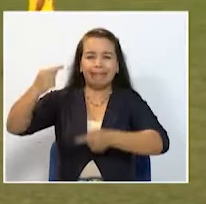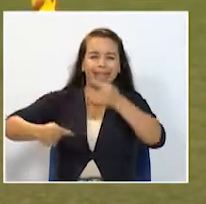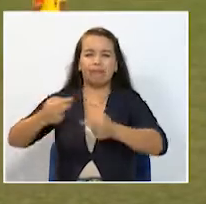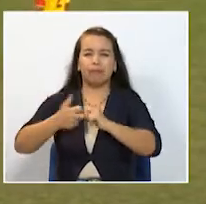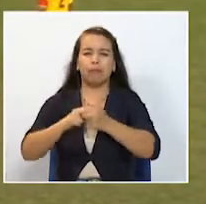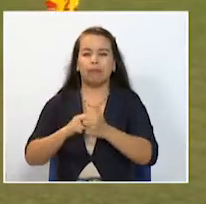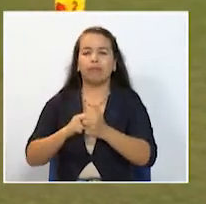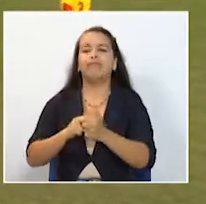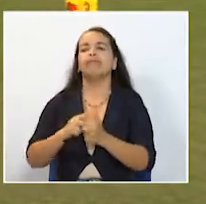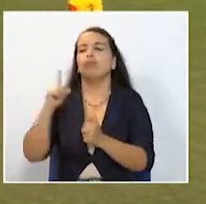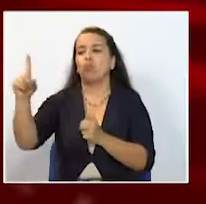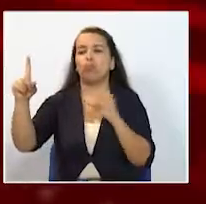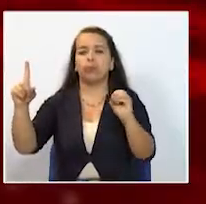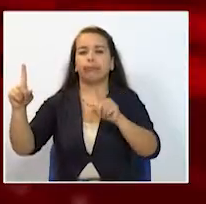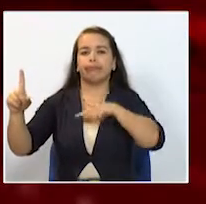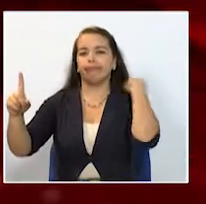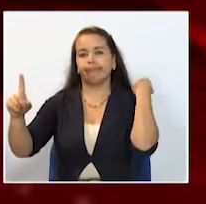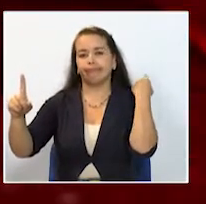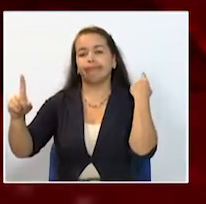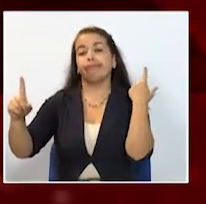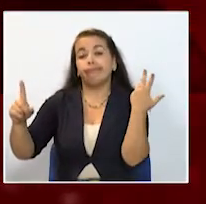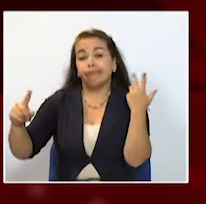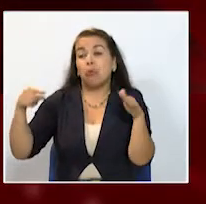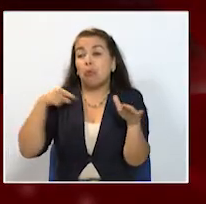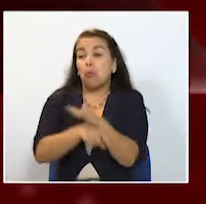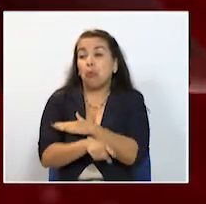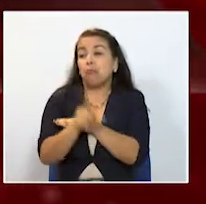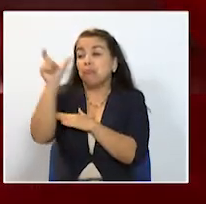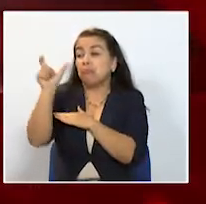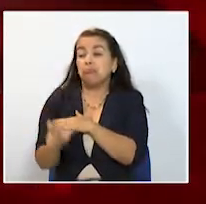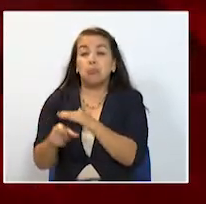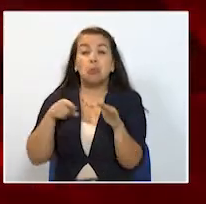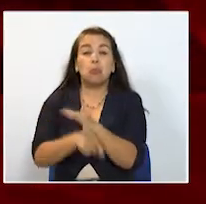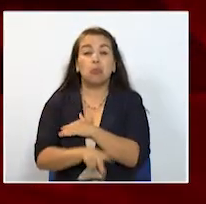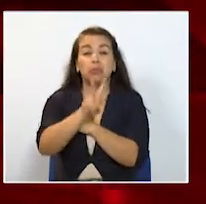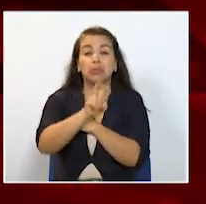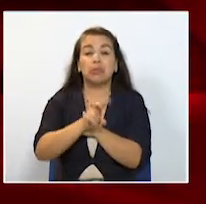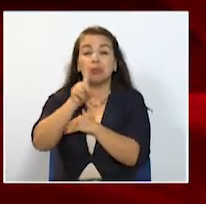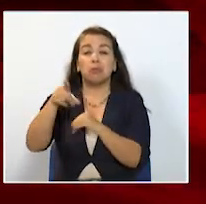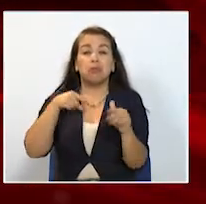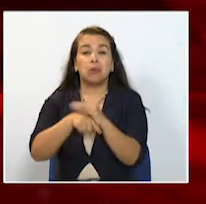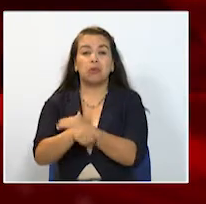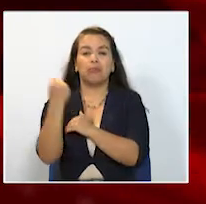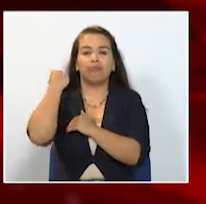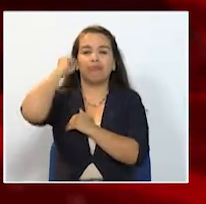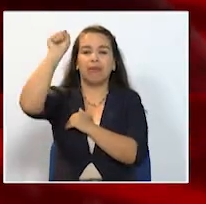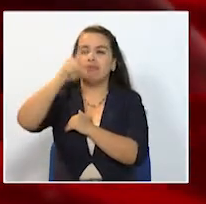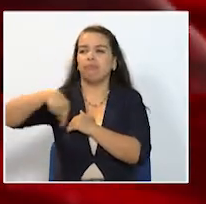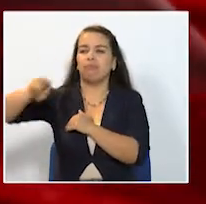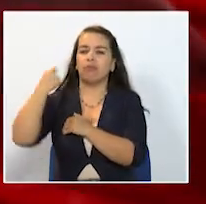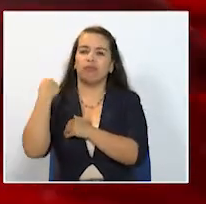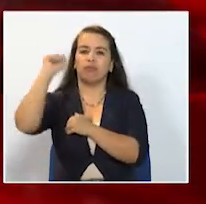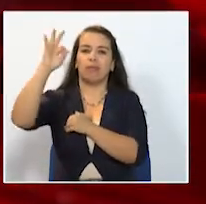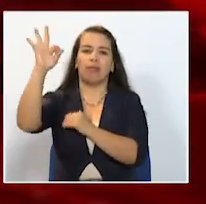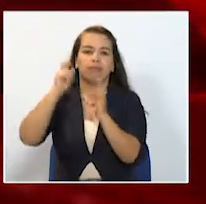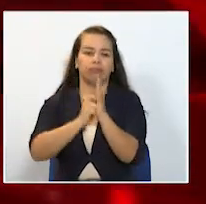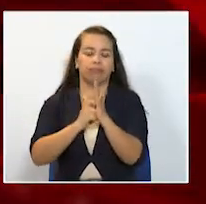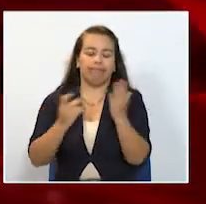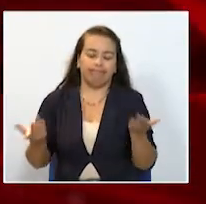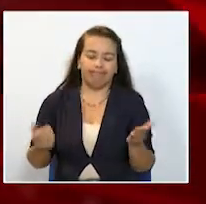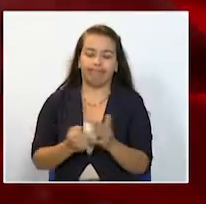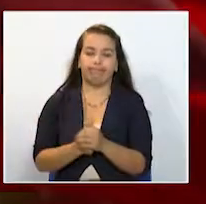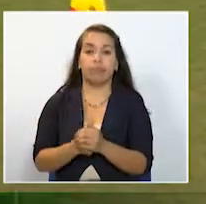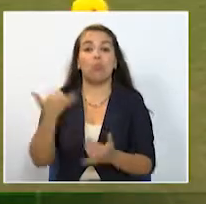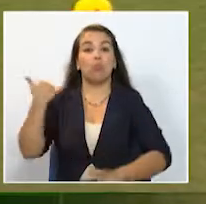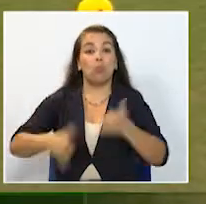un gol por cero ante Orso Marzo un solitario gol del Lickmeyer Sánchez a los 71 minutos bastó para que Orso Marzo se quedara con los 3 puntos el juego